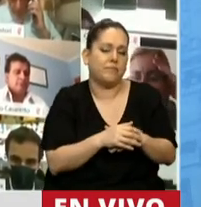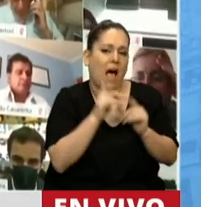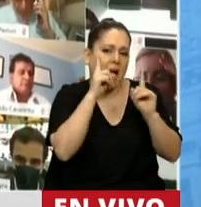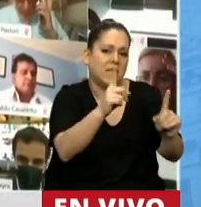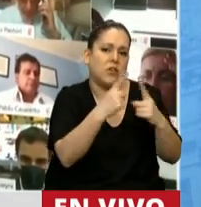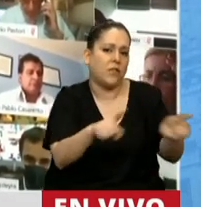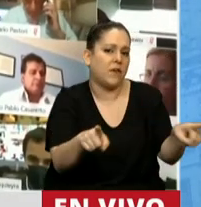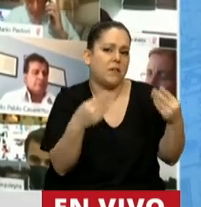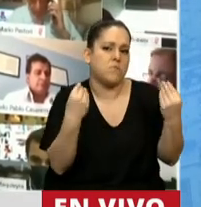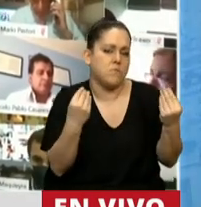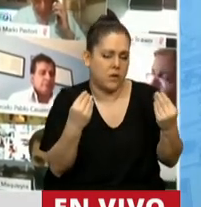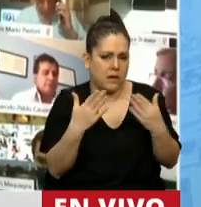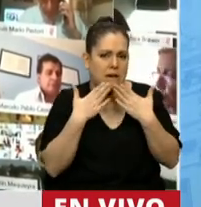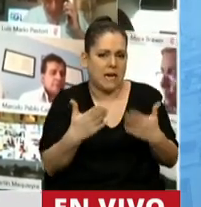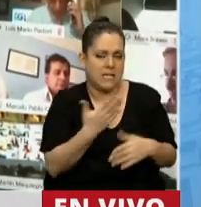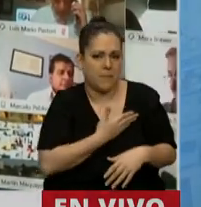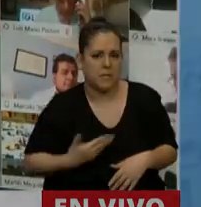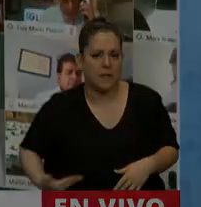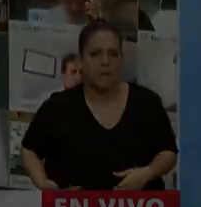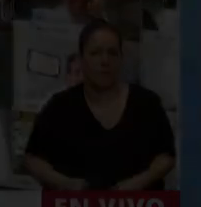muchísimo el tiempo que me ha dado Presidente. Gracias diputado.